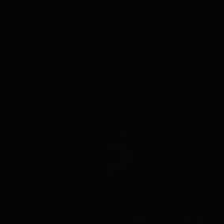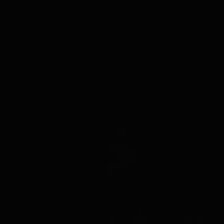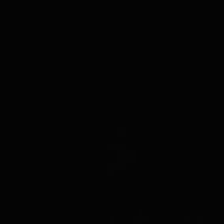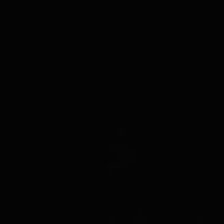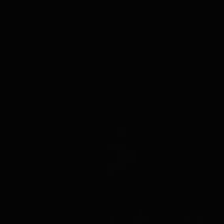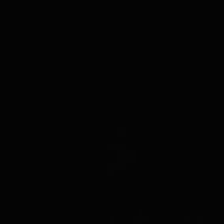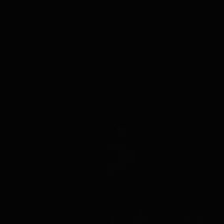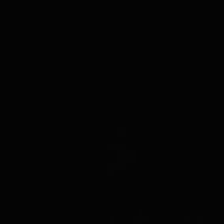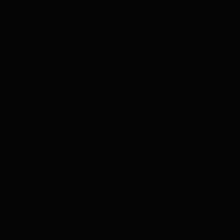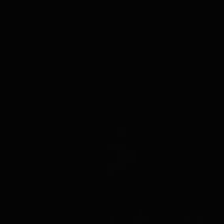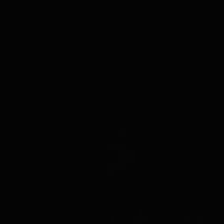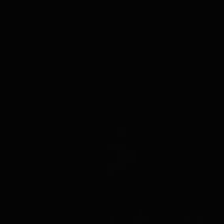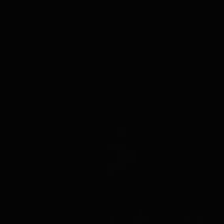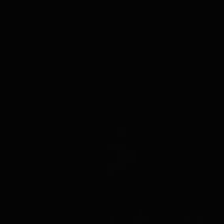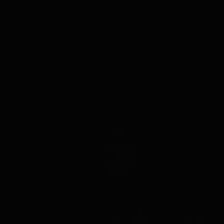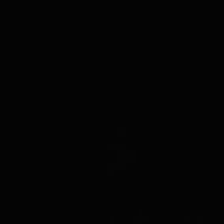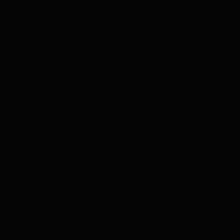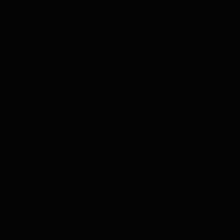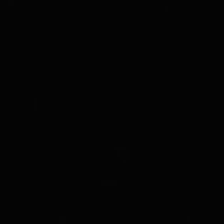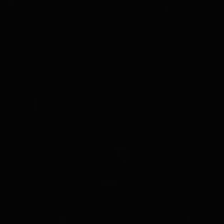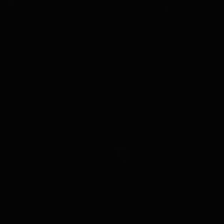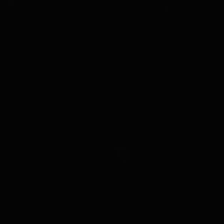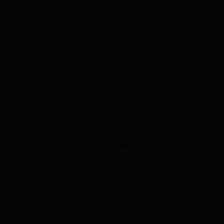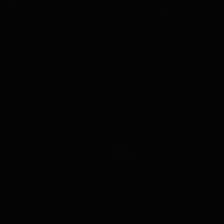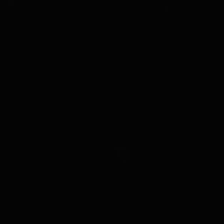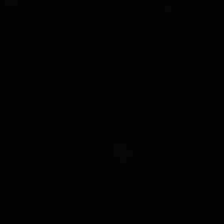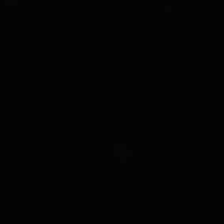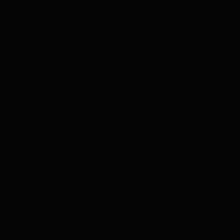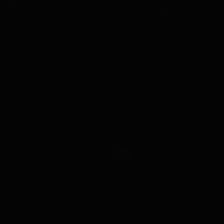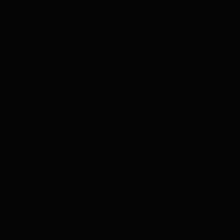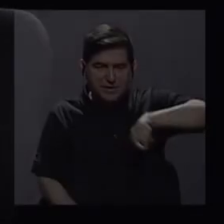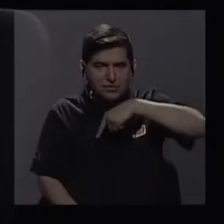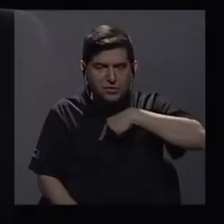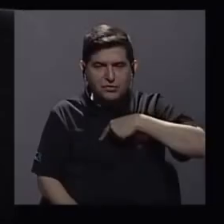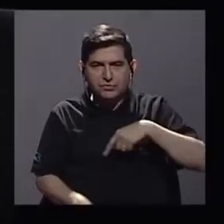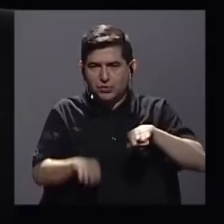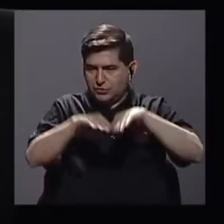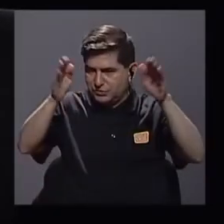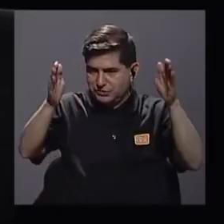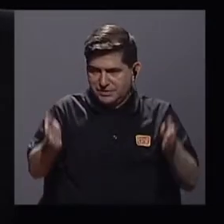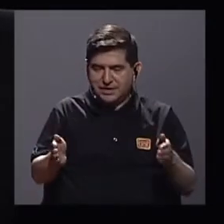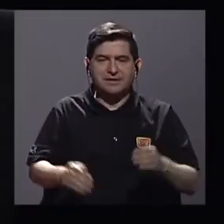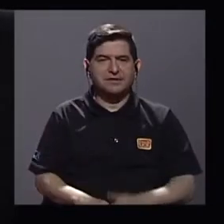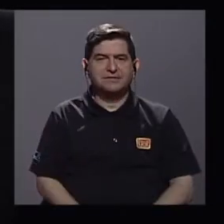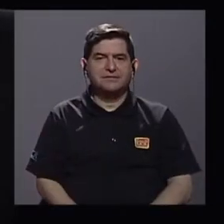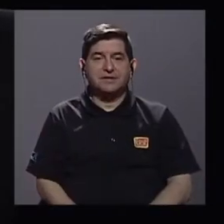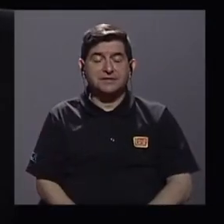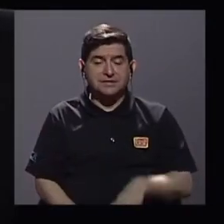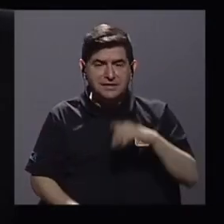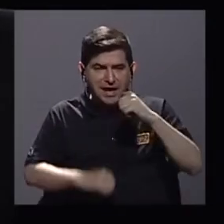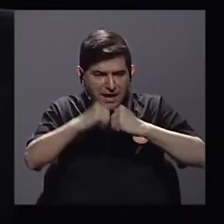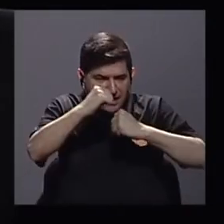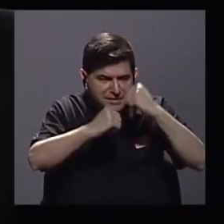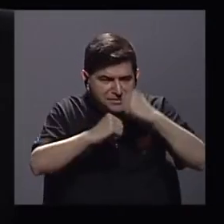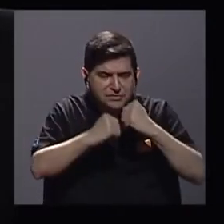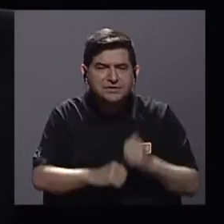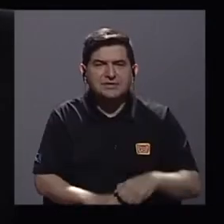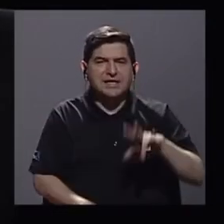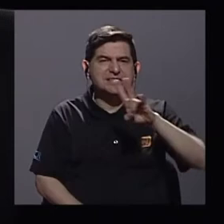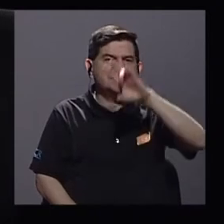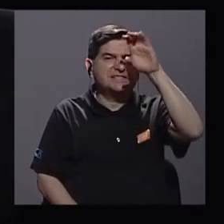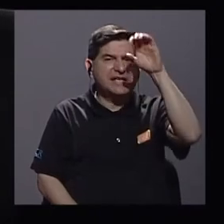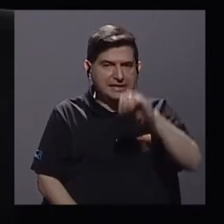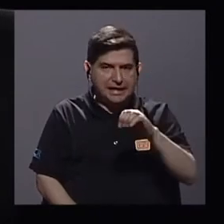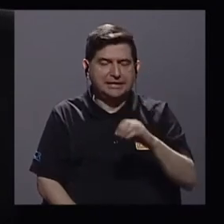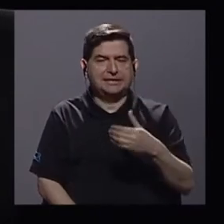exportaciones y que al final ese cazadito que recibimos en la mesa significa que está estructurado desde un 70